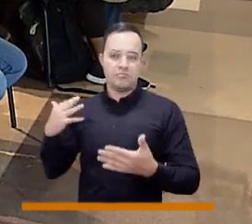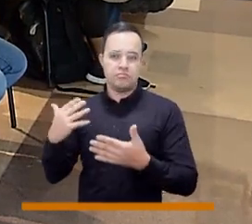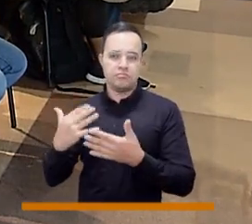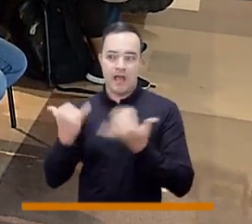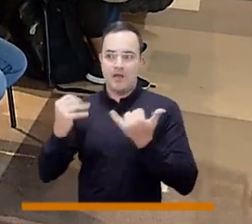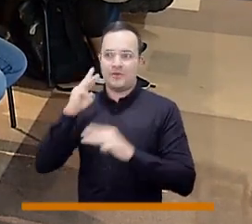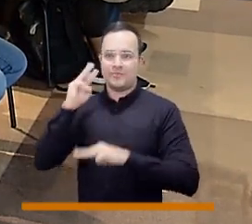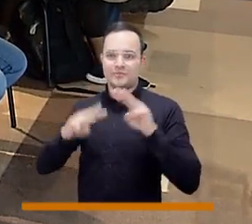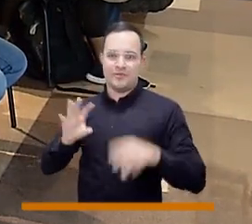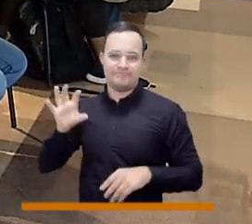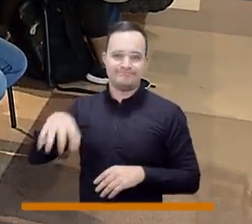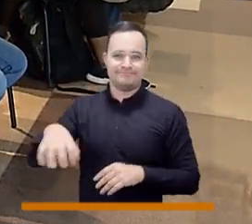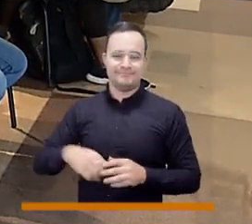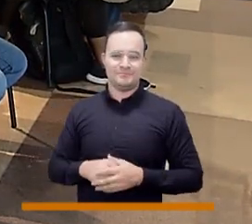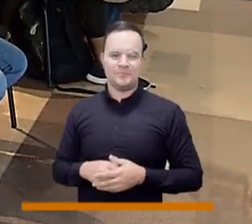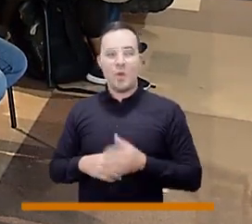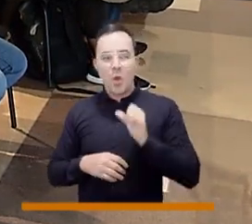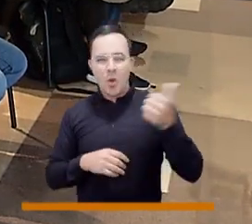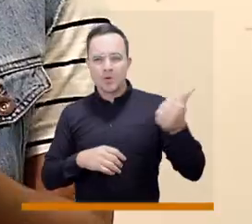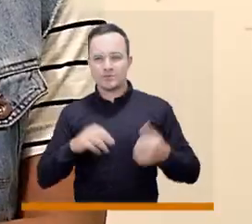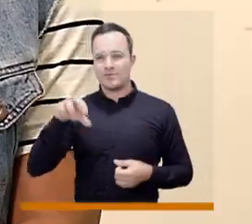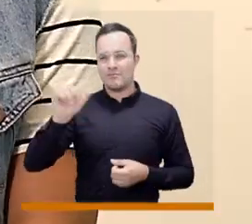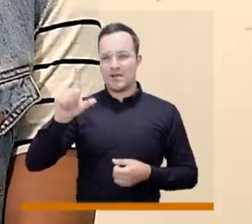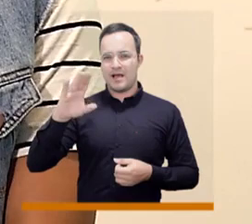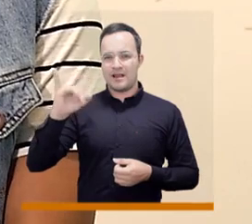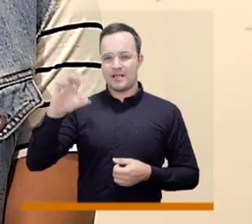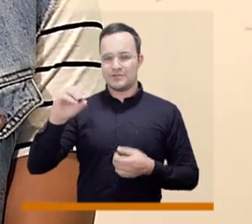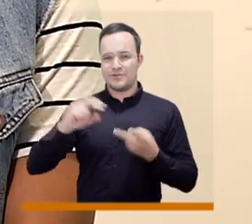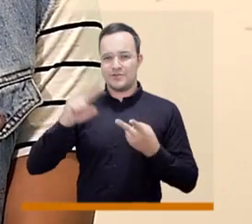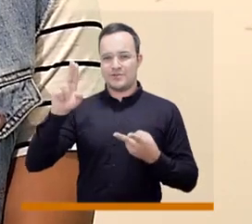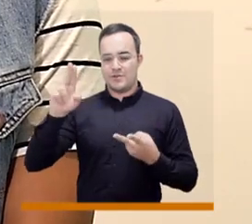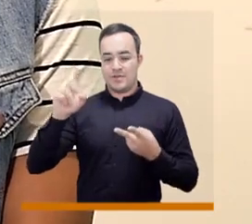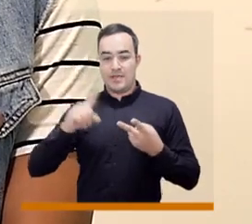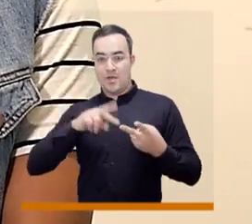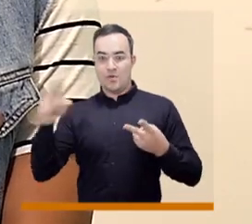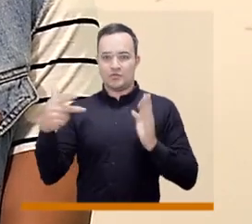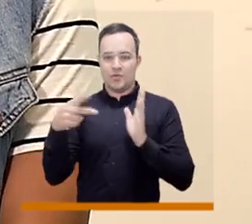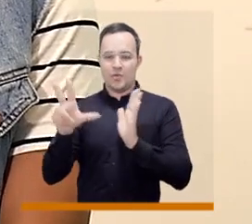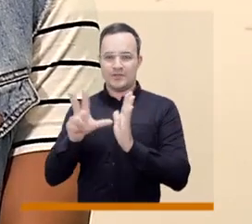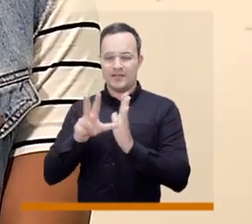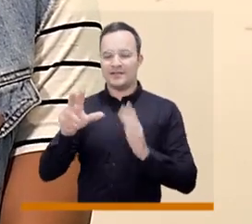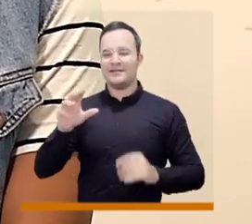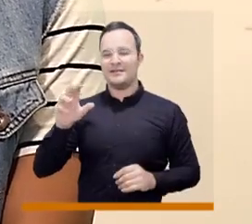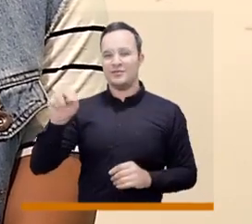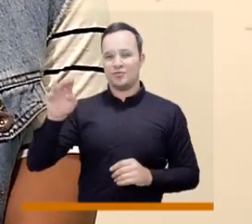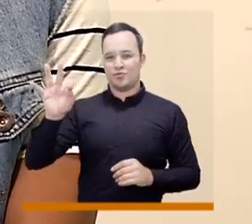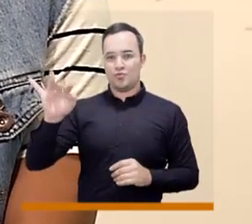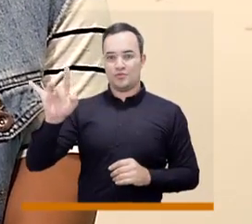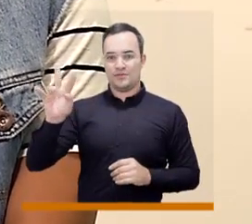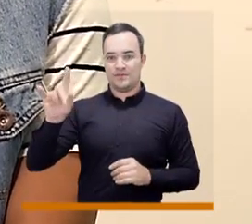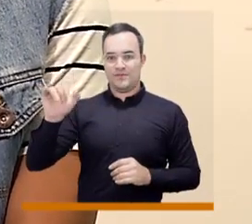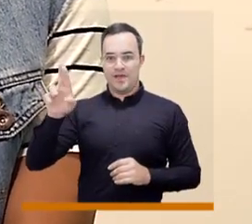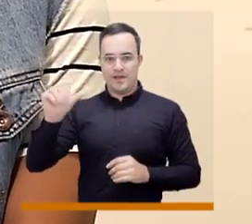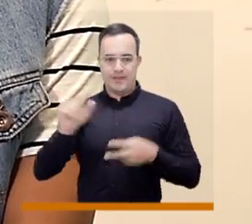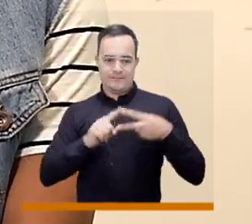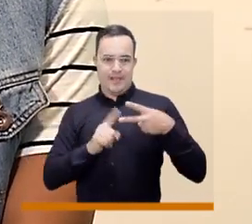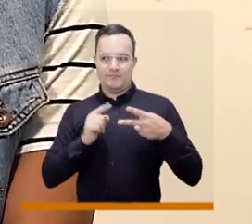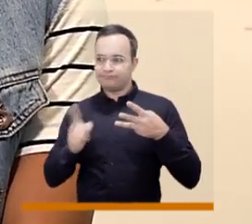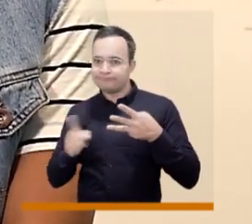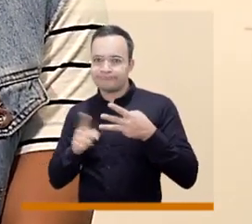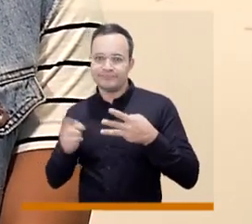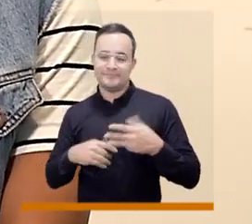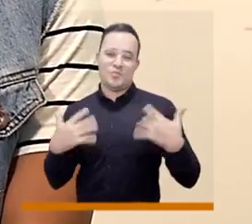con ambientes de aprendizaje. Este es otro que se suma a las revitalizaciones como el Palacio Nacional y el Hotel Nutibara.